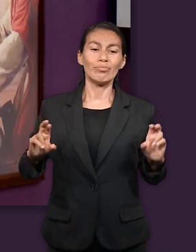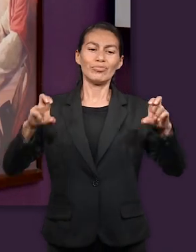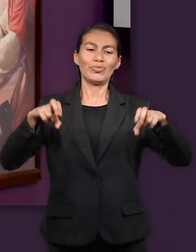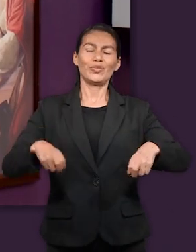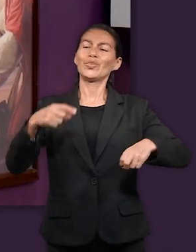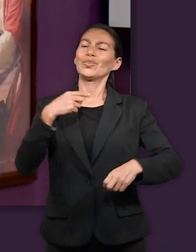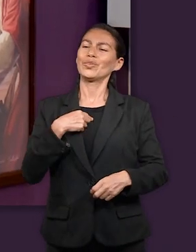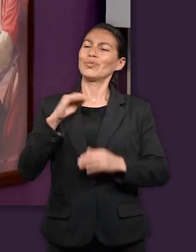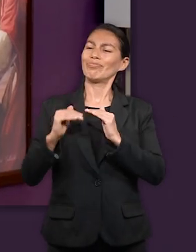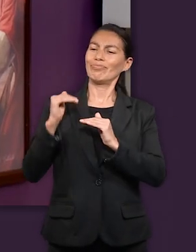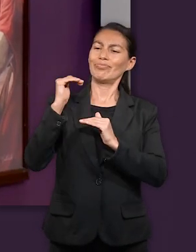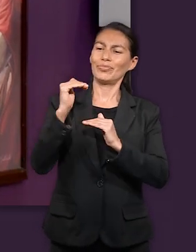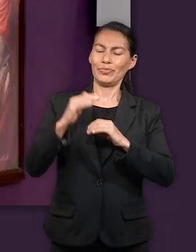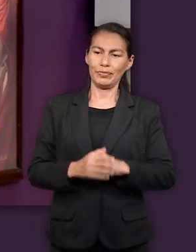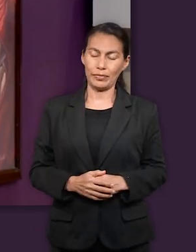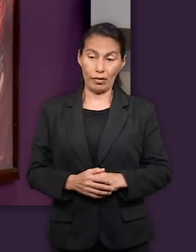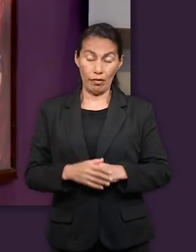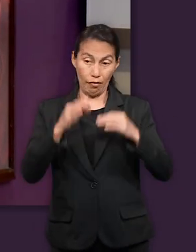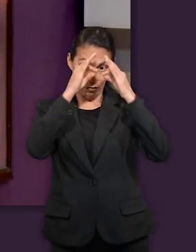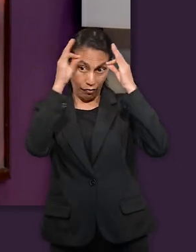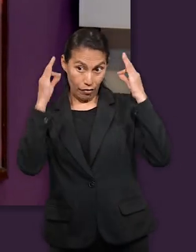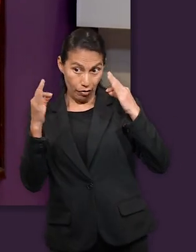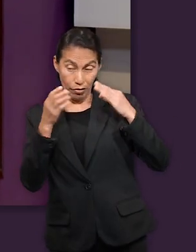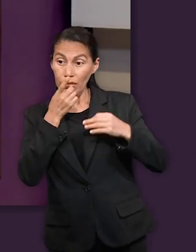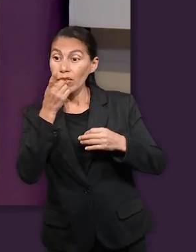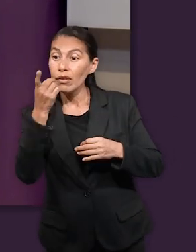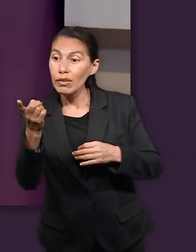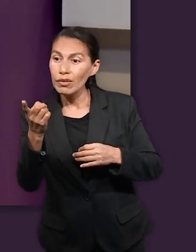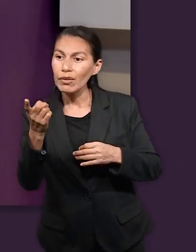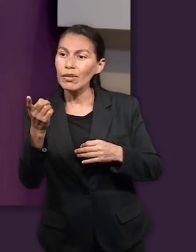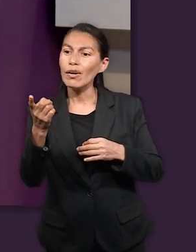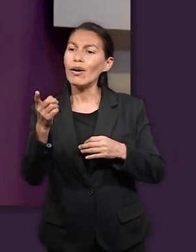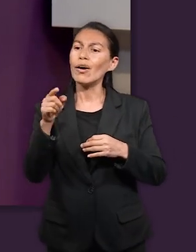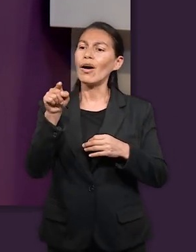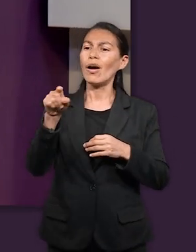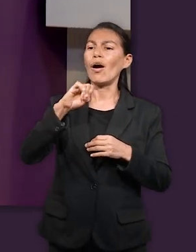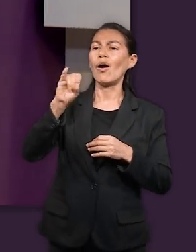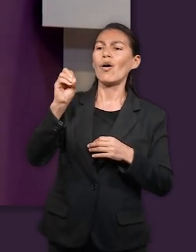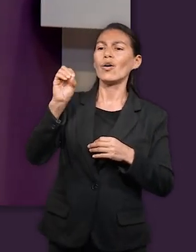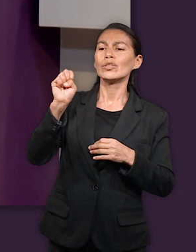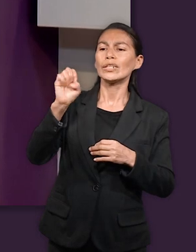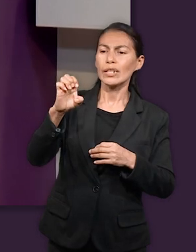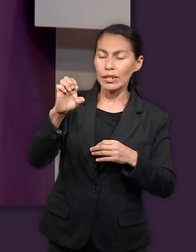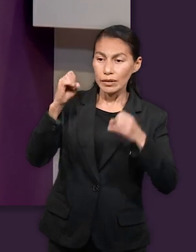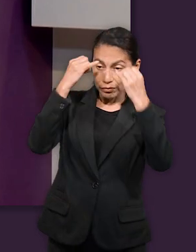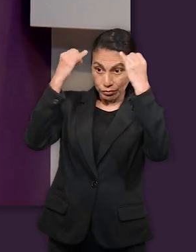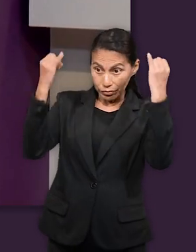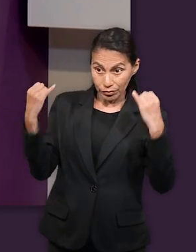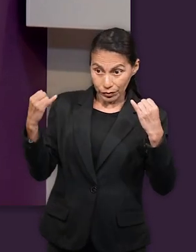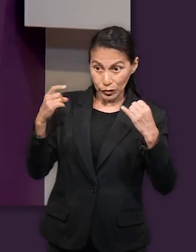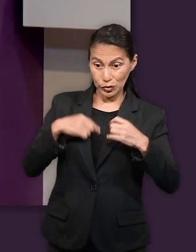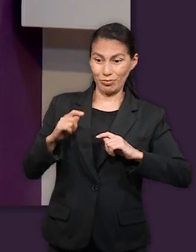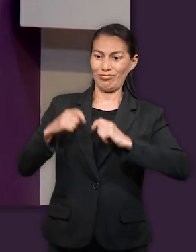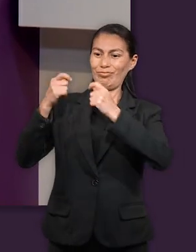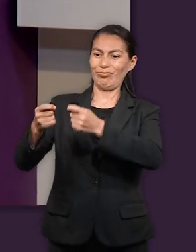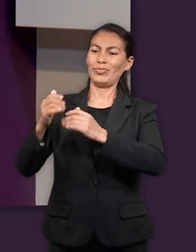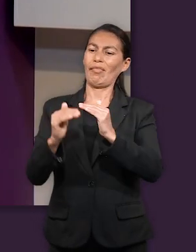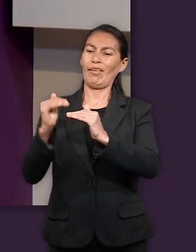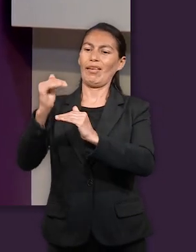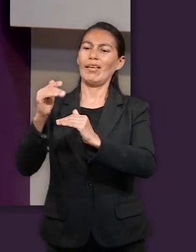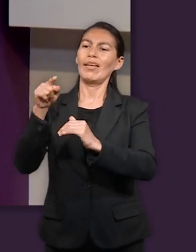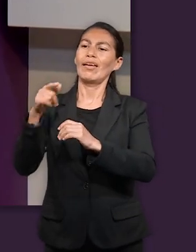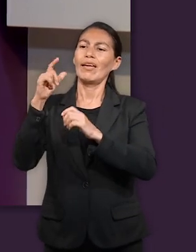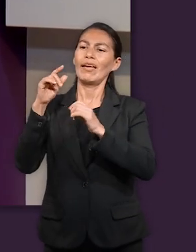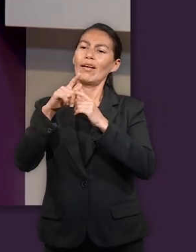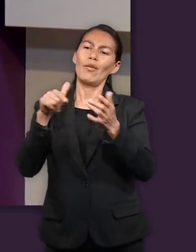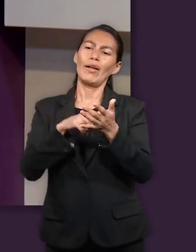órdenes. Solamente en el trono seré yo superior a ti, dijo además faraón a José. He aquí yo te